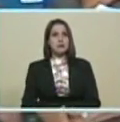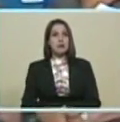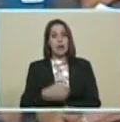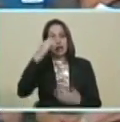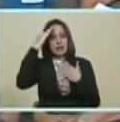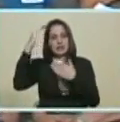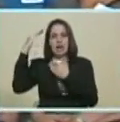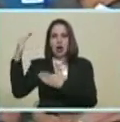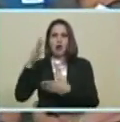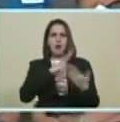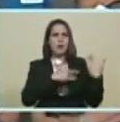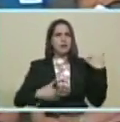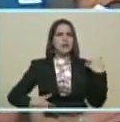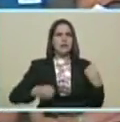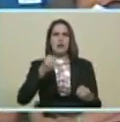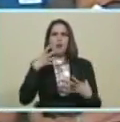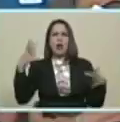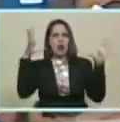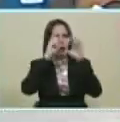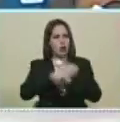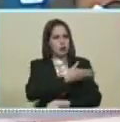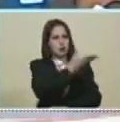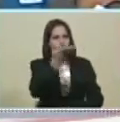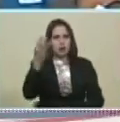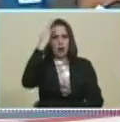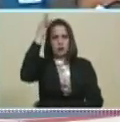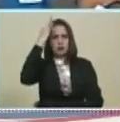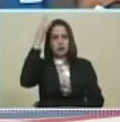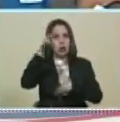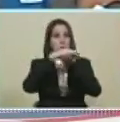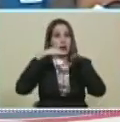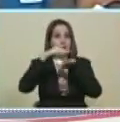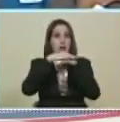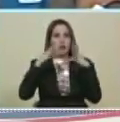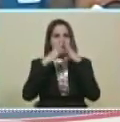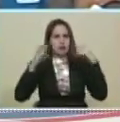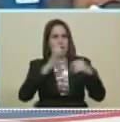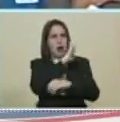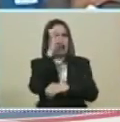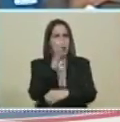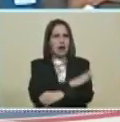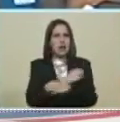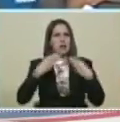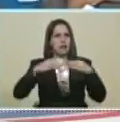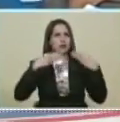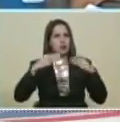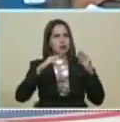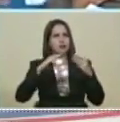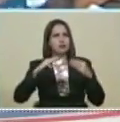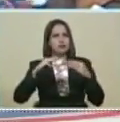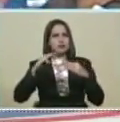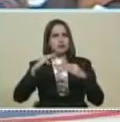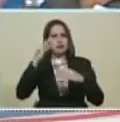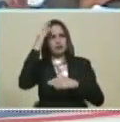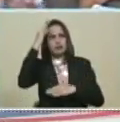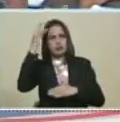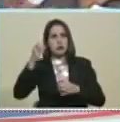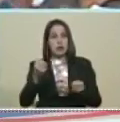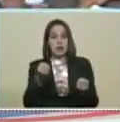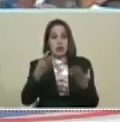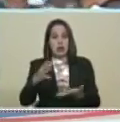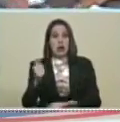Saludos Presidente Buenas noches A usted Y a todo el consejo De ministro Con toda la energía De nuestro poder popular De los comités locales De